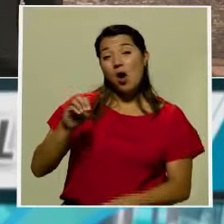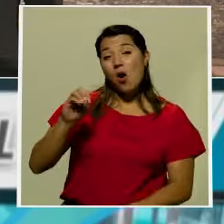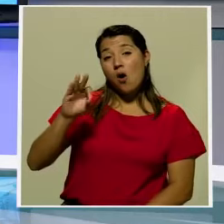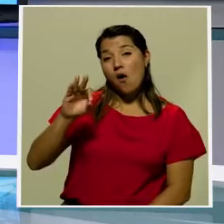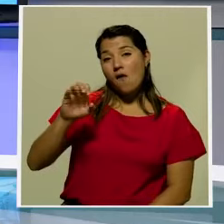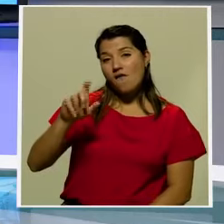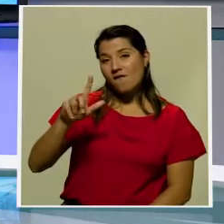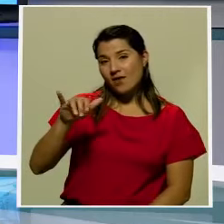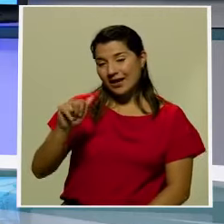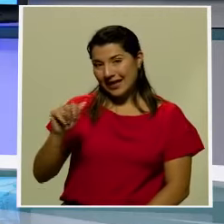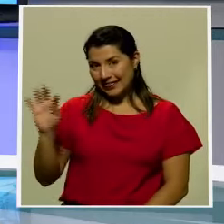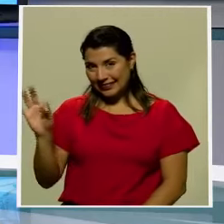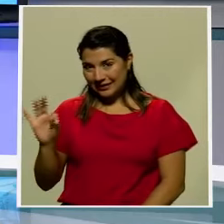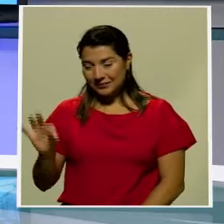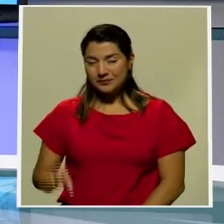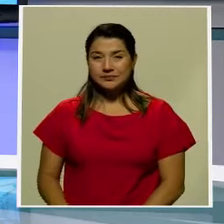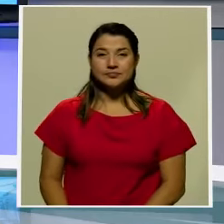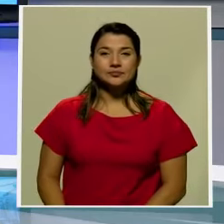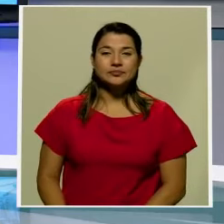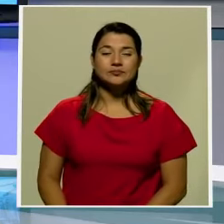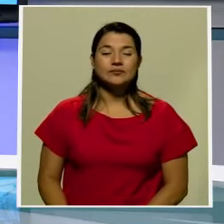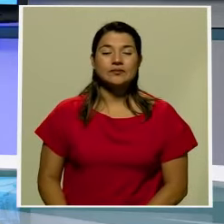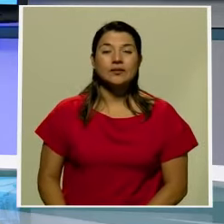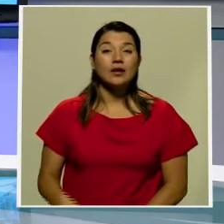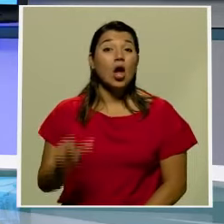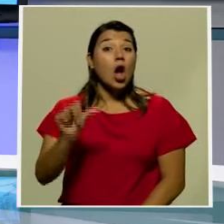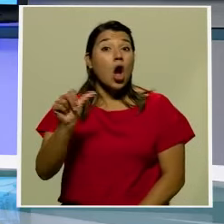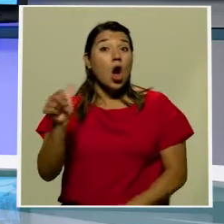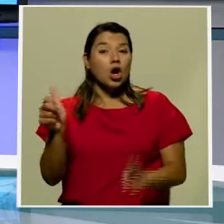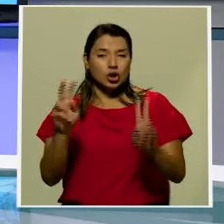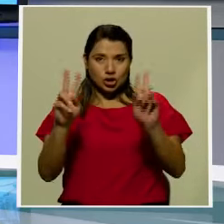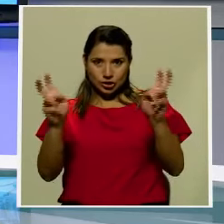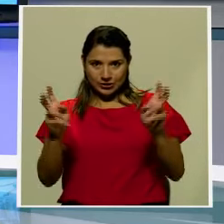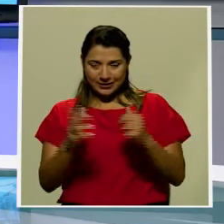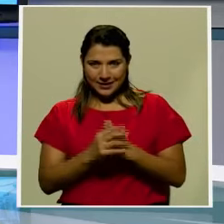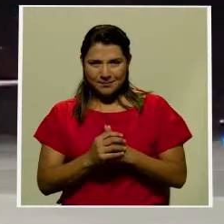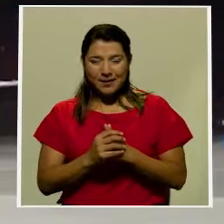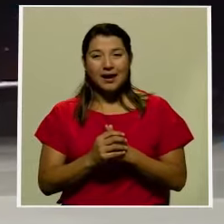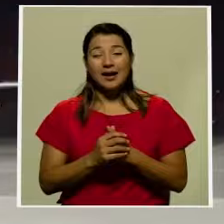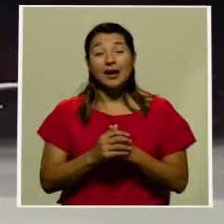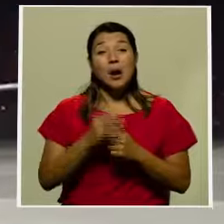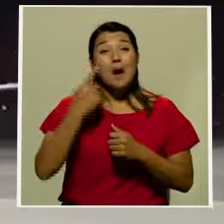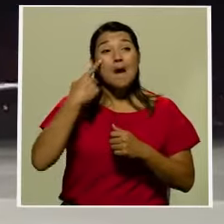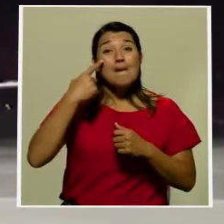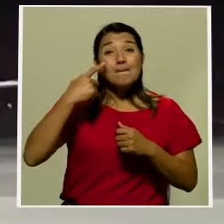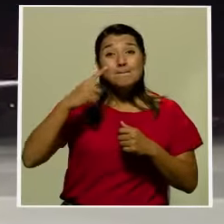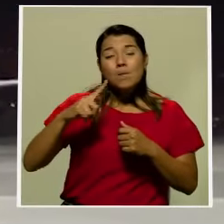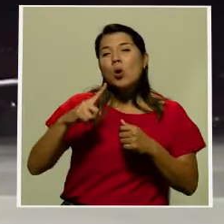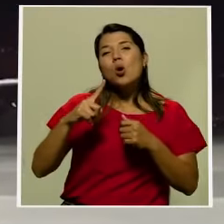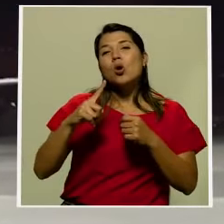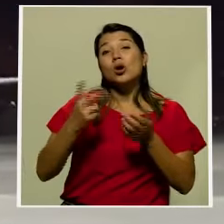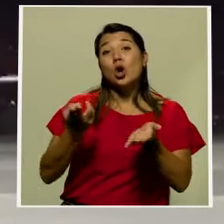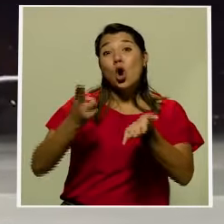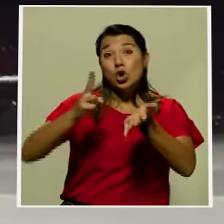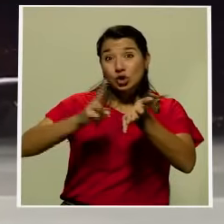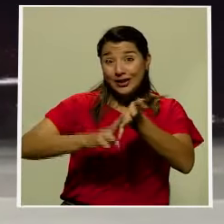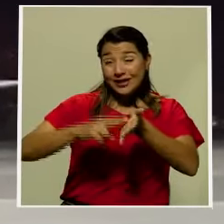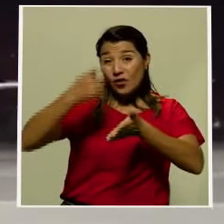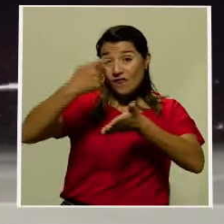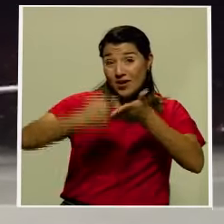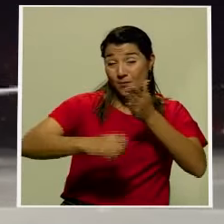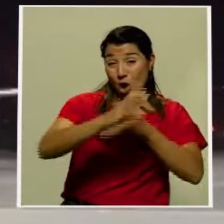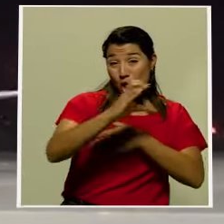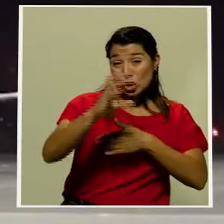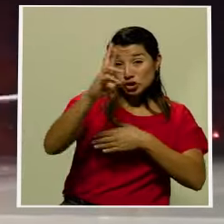en otros temas luego de la polémica que generó la cláusula de confidencialidad que le había impuesto el